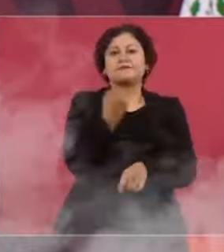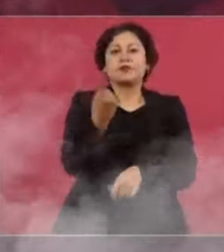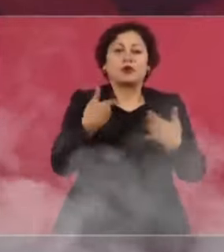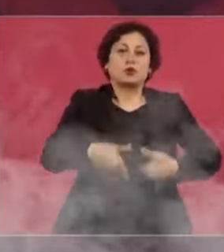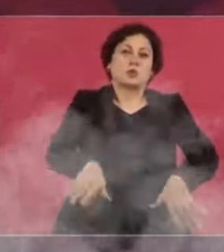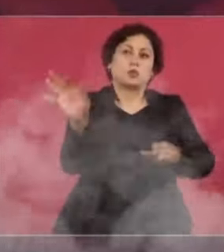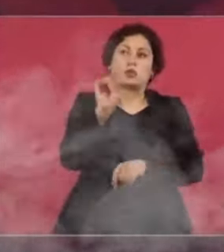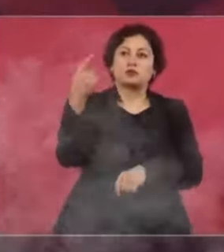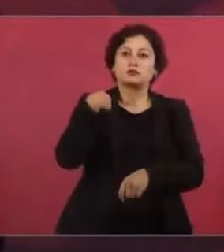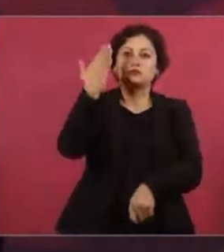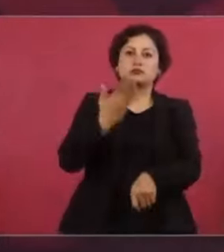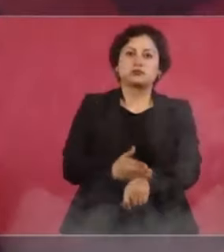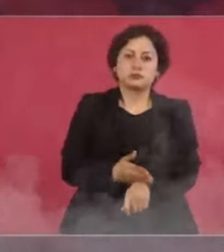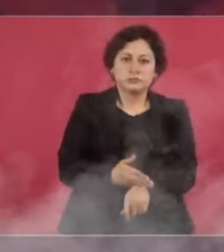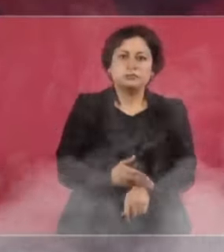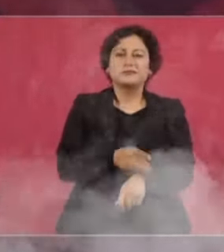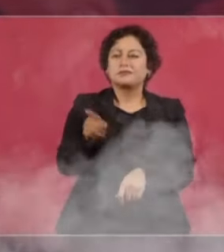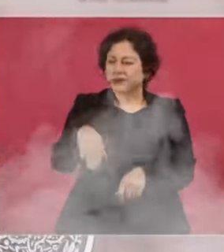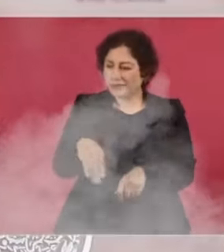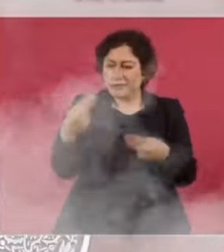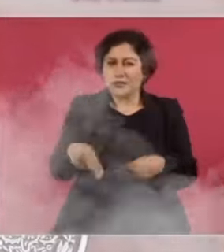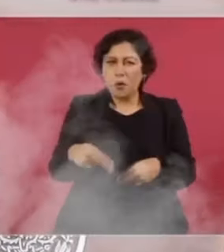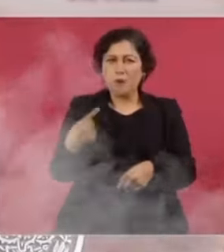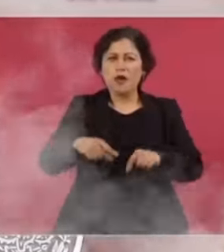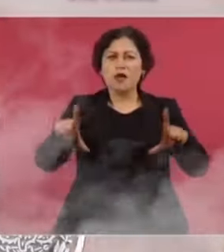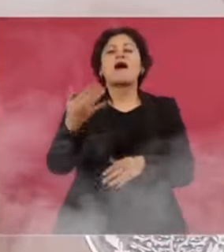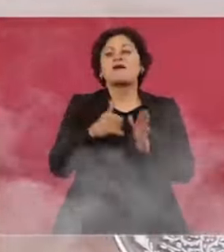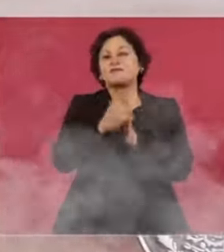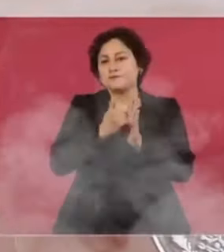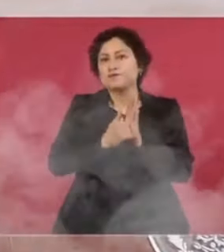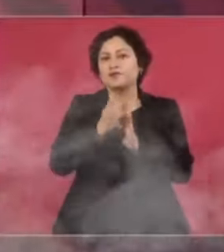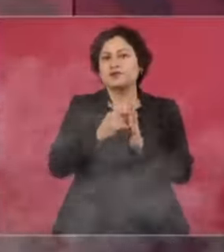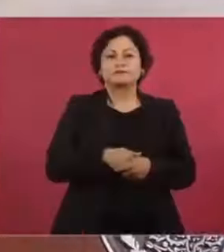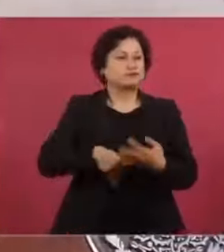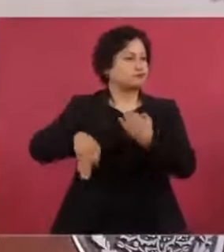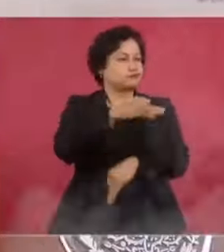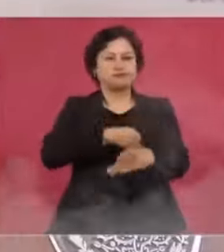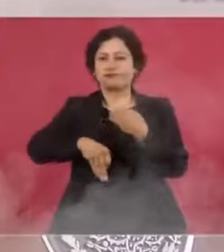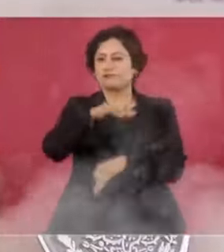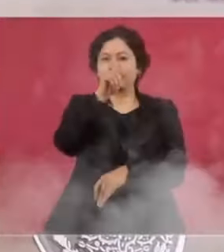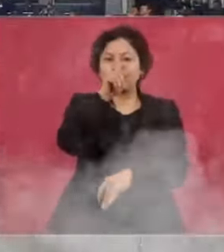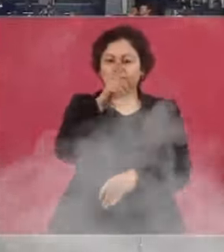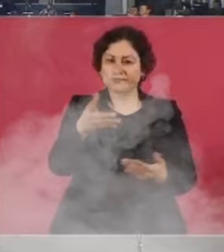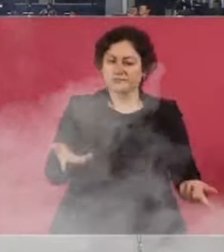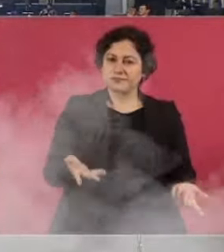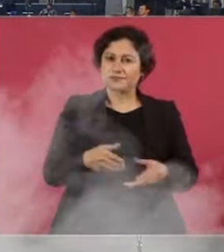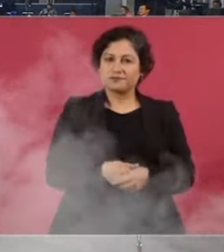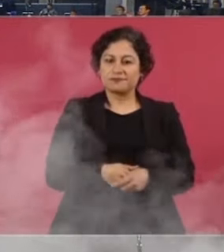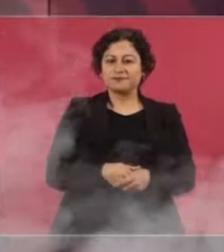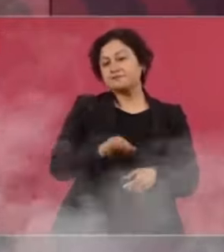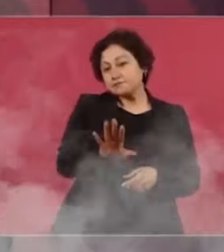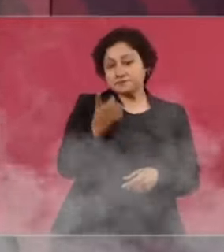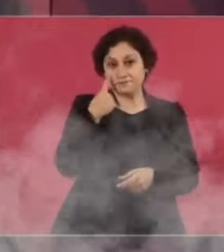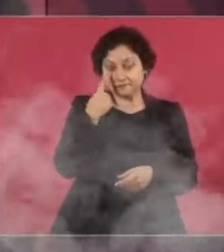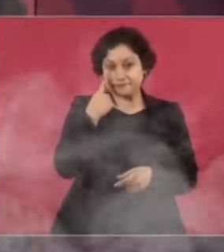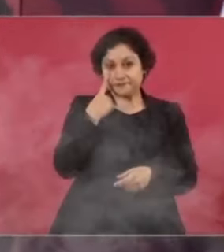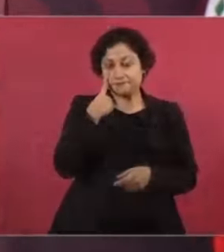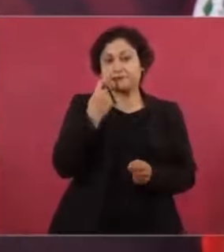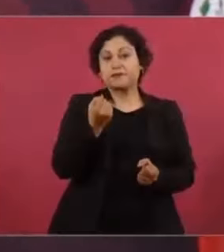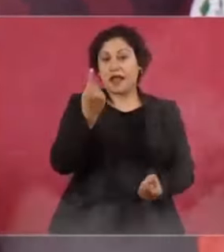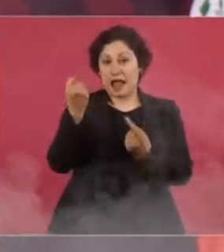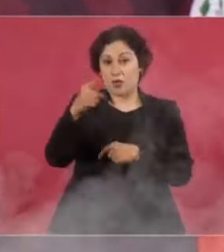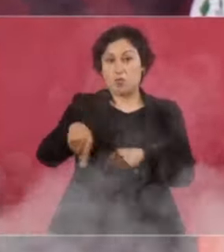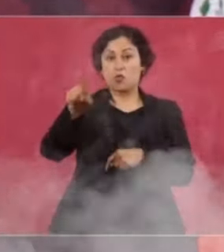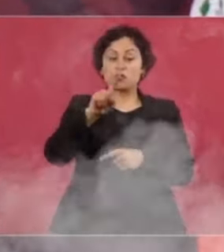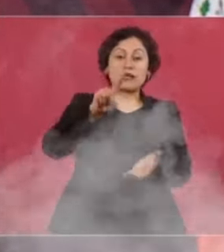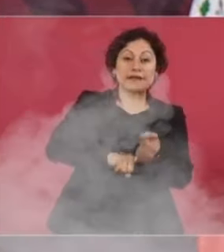censuran, ya hasta... ¿Cómo se llama la plataforma? ¿YouTube? ¿Me cepilló? Tengo información de que a lo mejor no lo saben los dueños